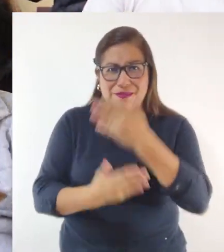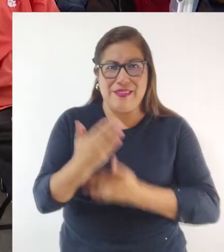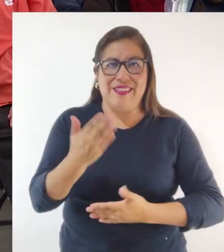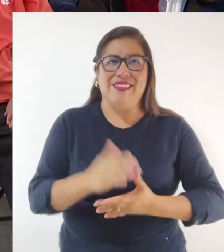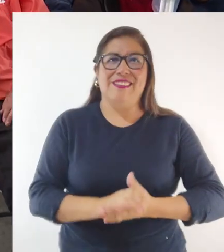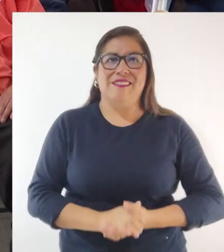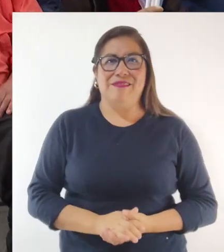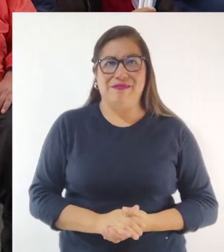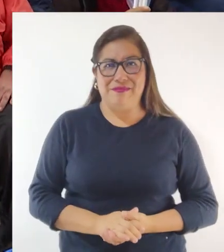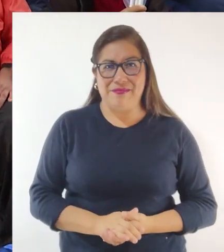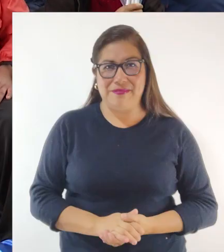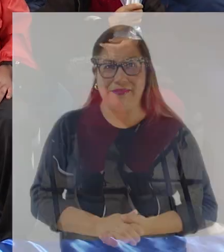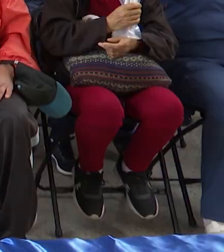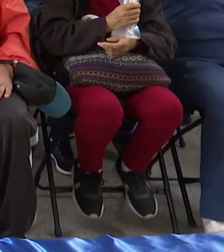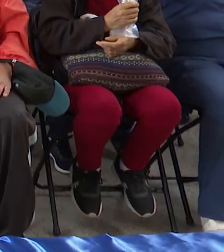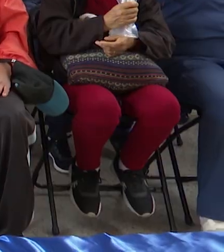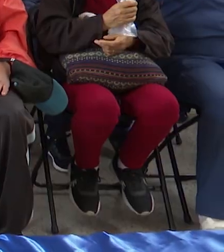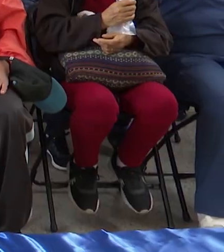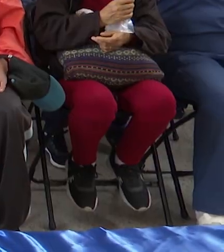personas con discapacidad.